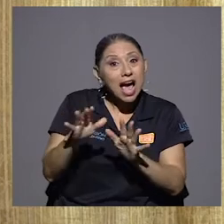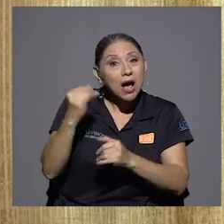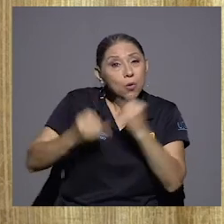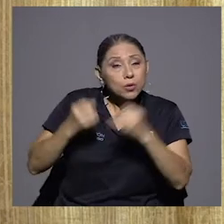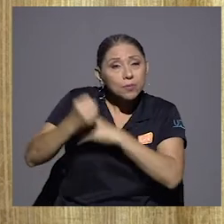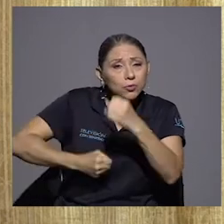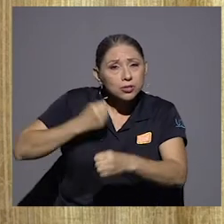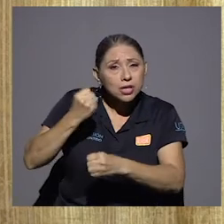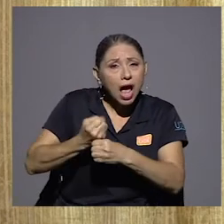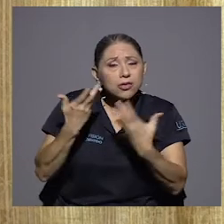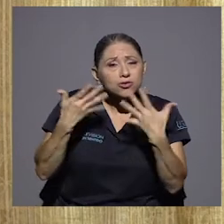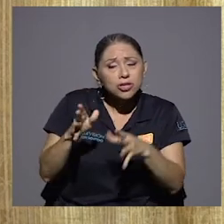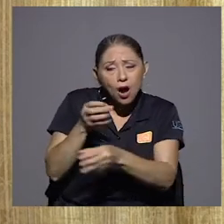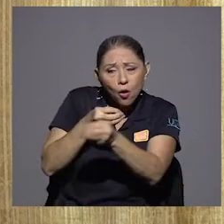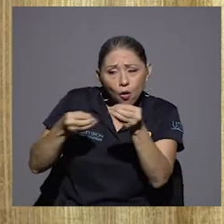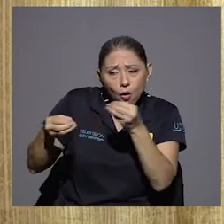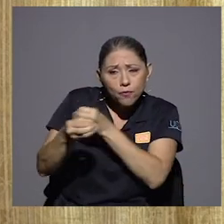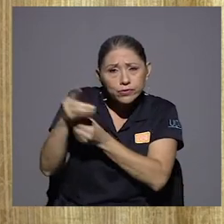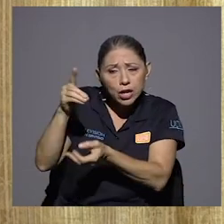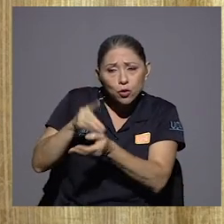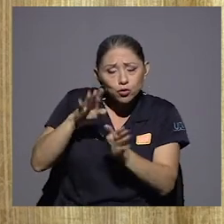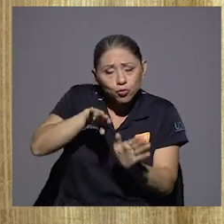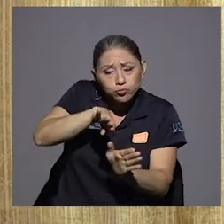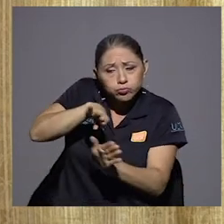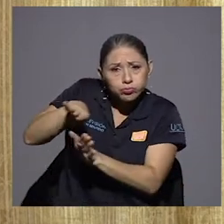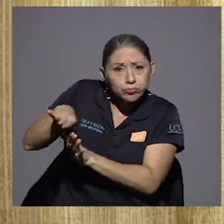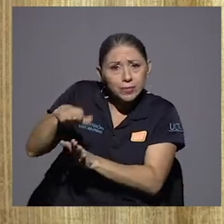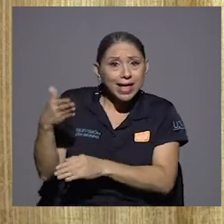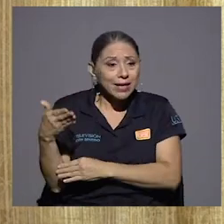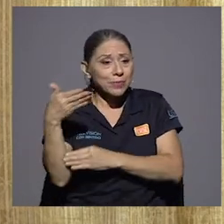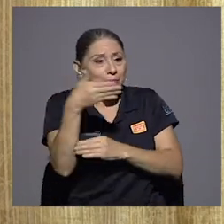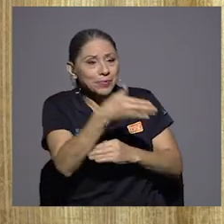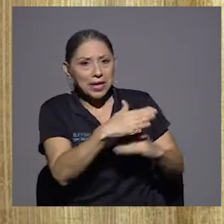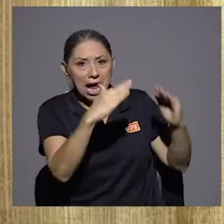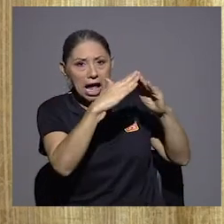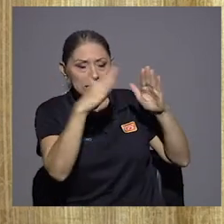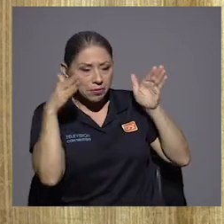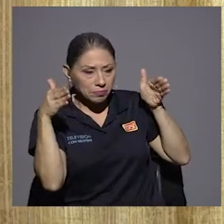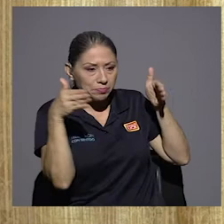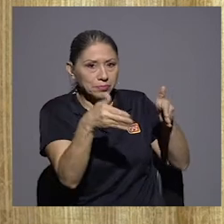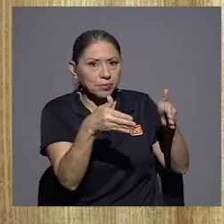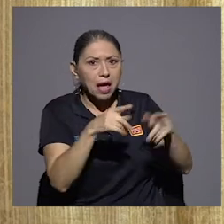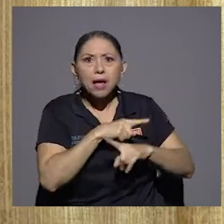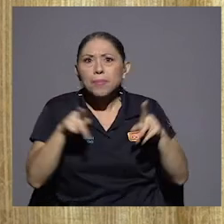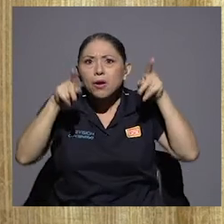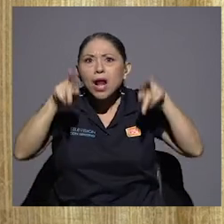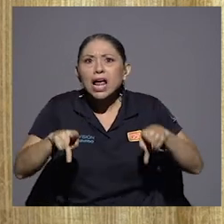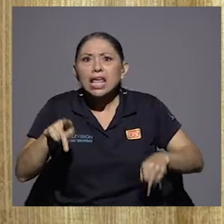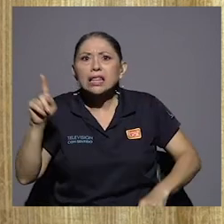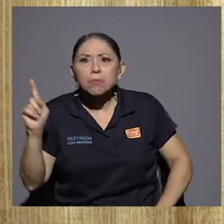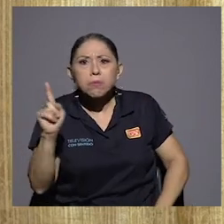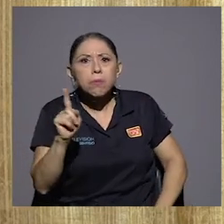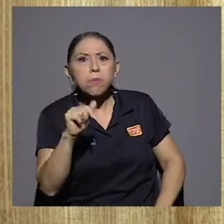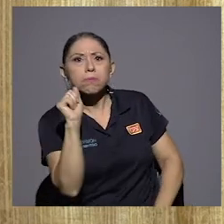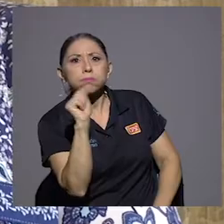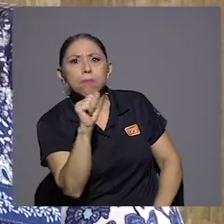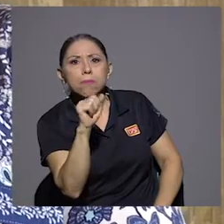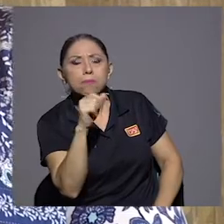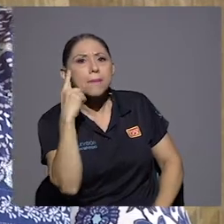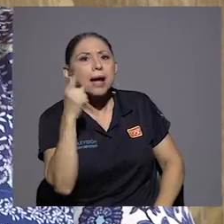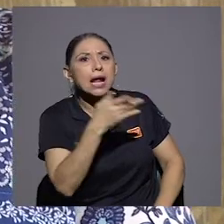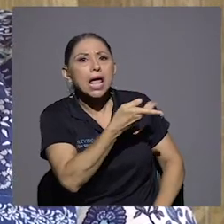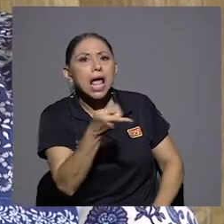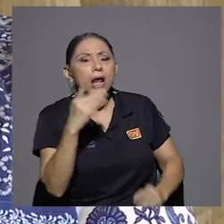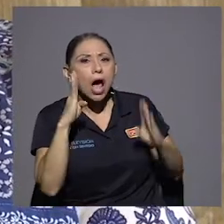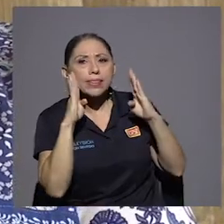años y esa capacidad de que a gente le tocaba la puerta todavía para verlo como un referente. Es que él era muy